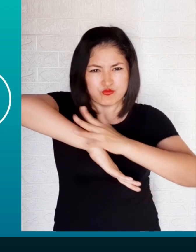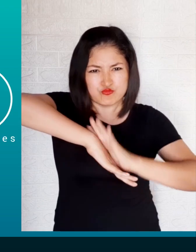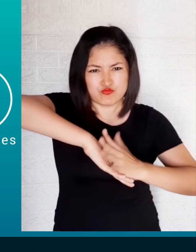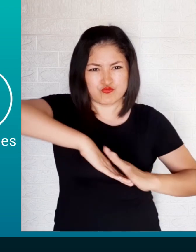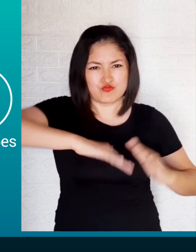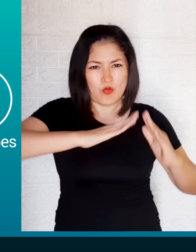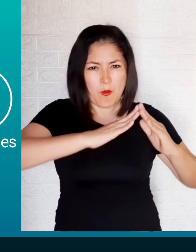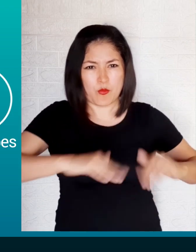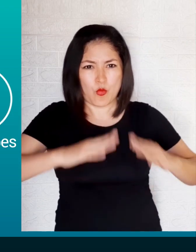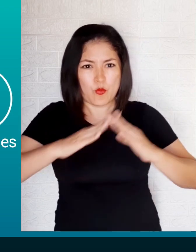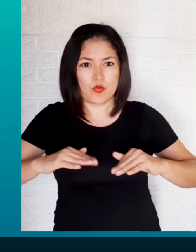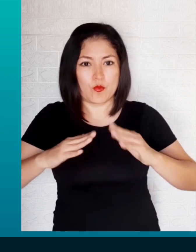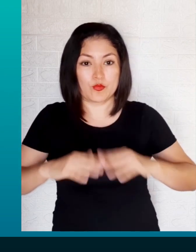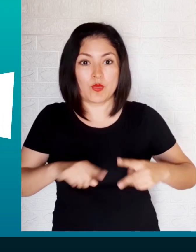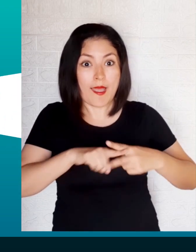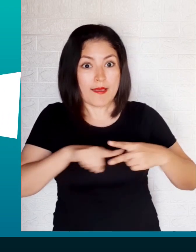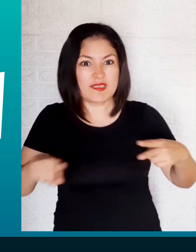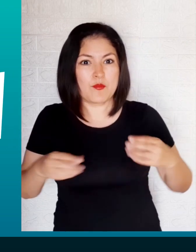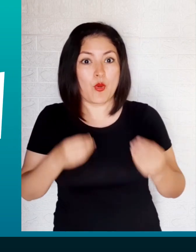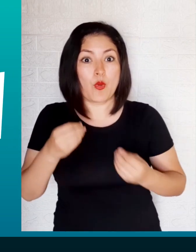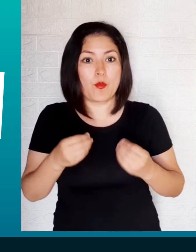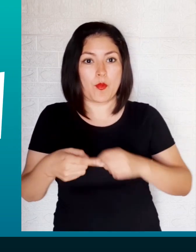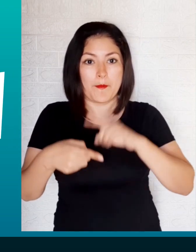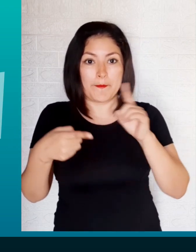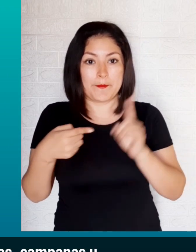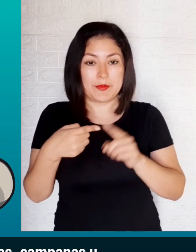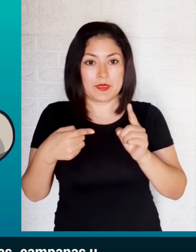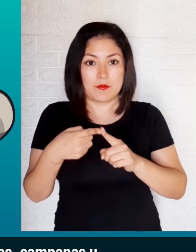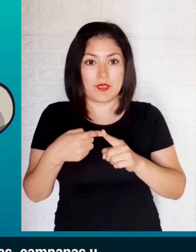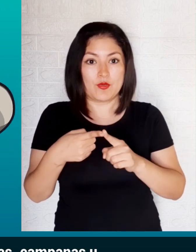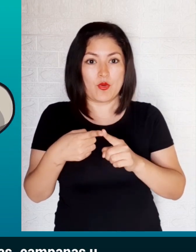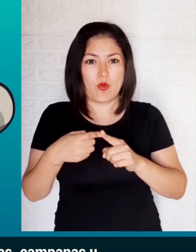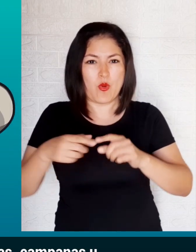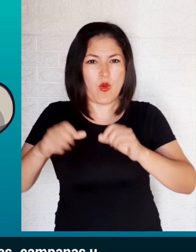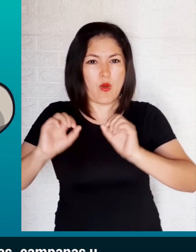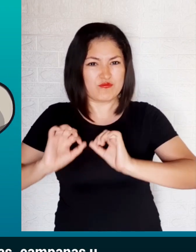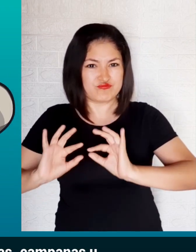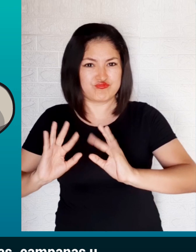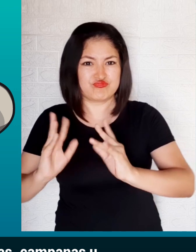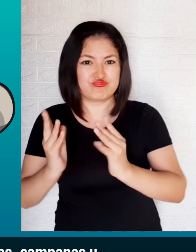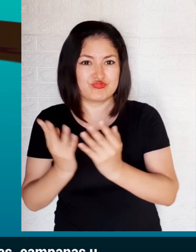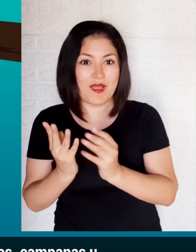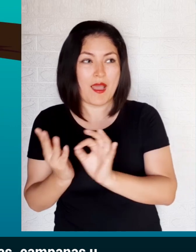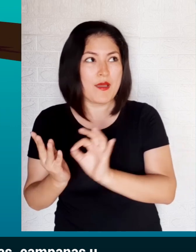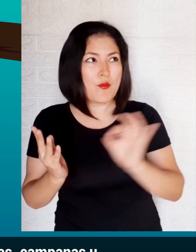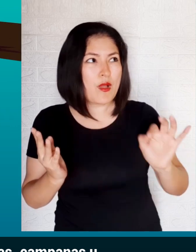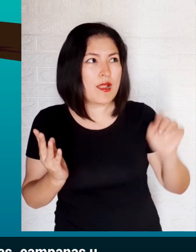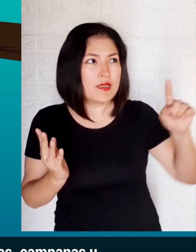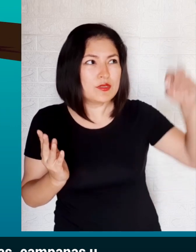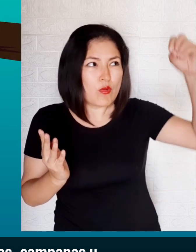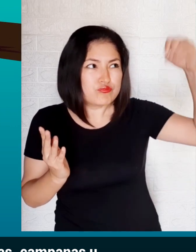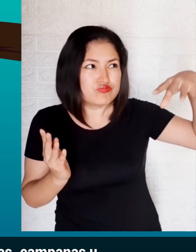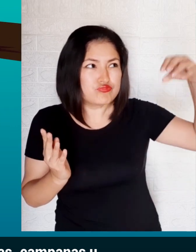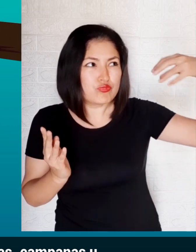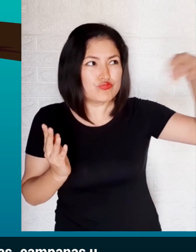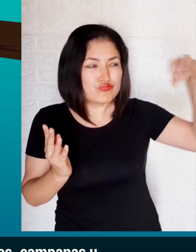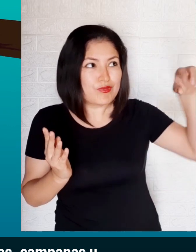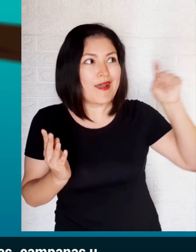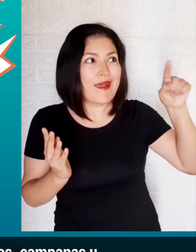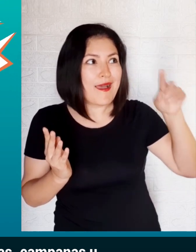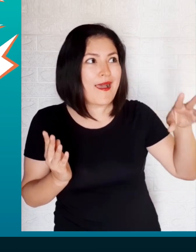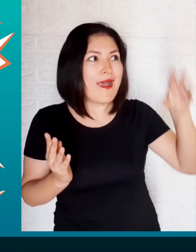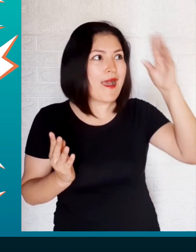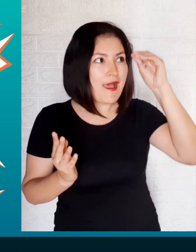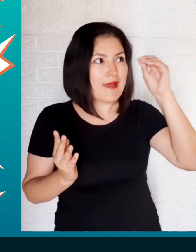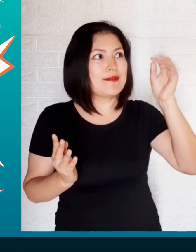deslizamientos y derrumbes. Momento 1. El simulacro inicia con el sonido de bocinas, campanas u otro similar.